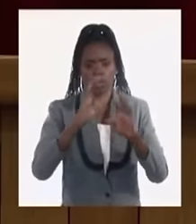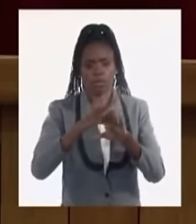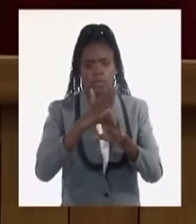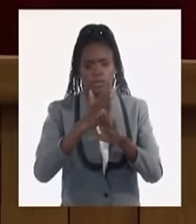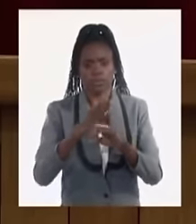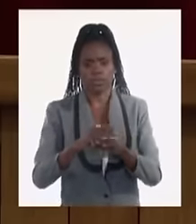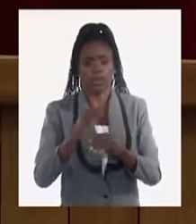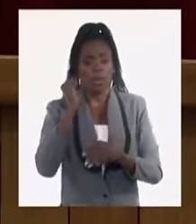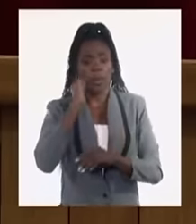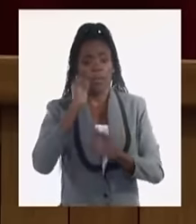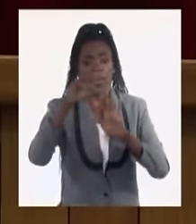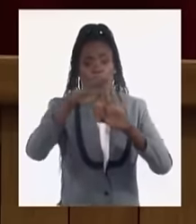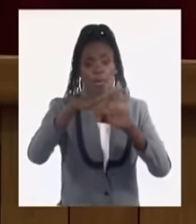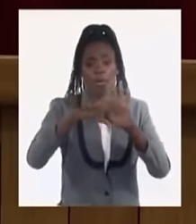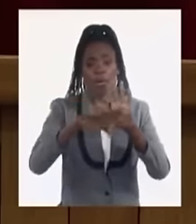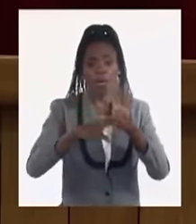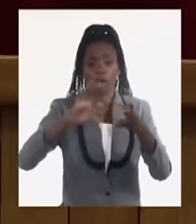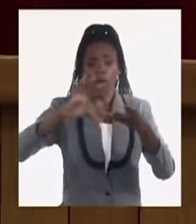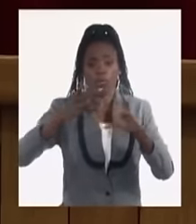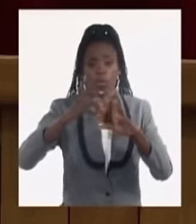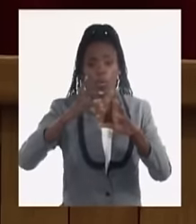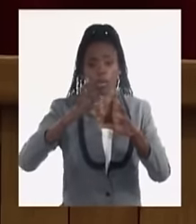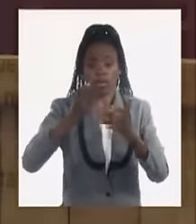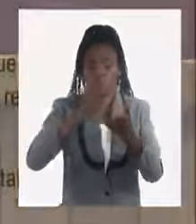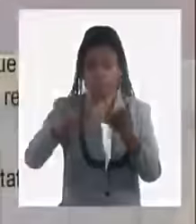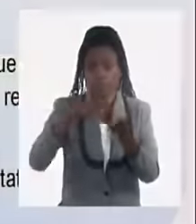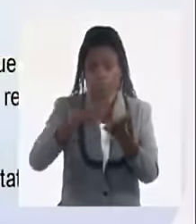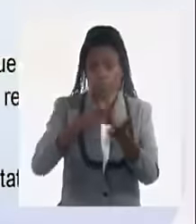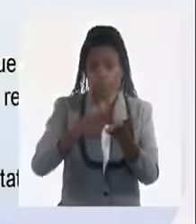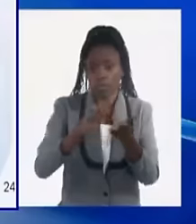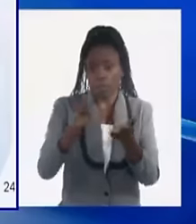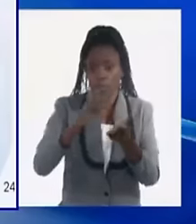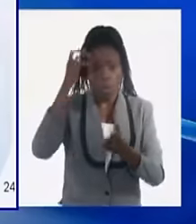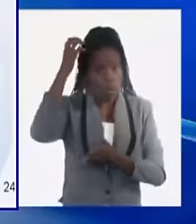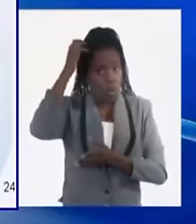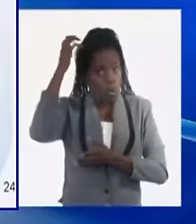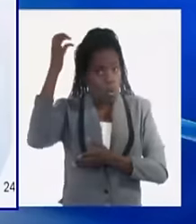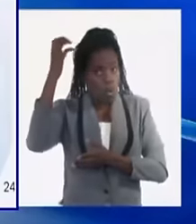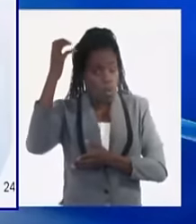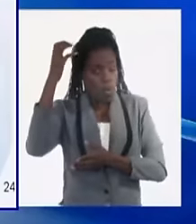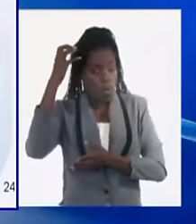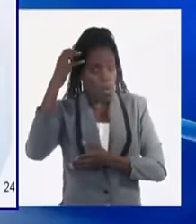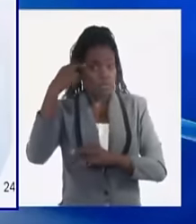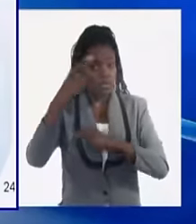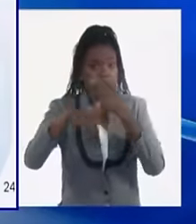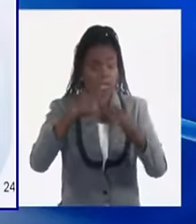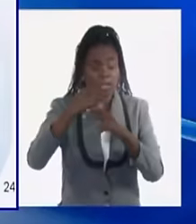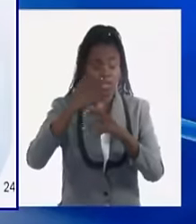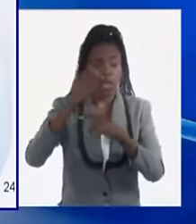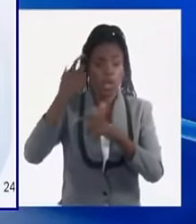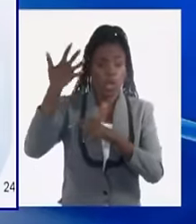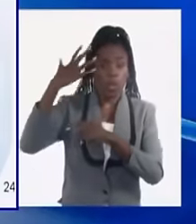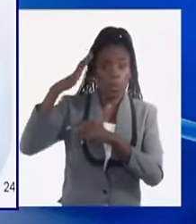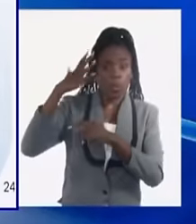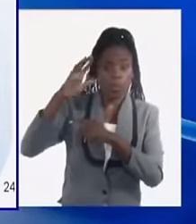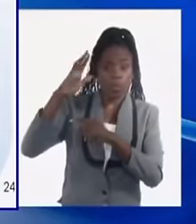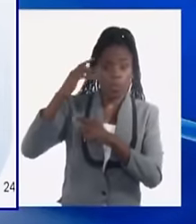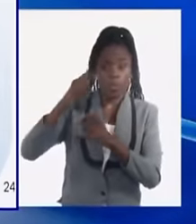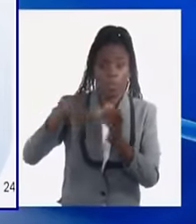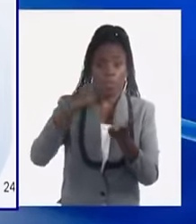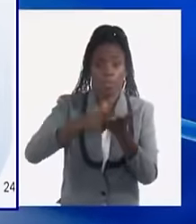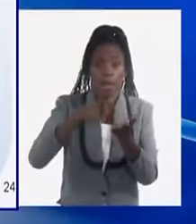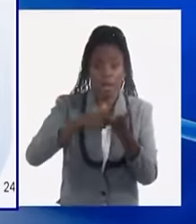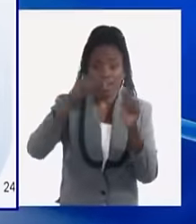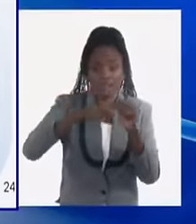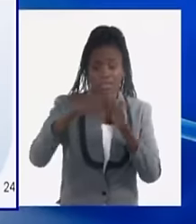Implementar medidas para que las formas de gestión no estatal realicen sus importaciones con pagos desde el